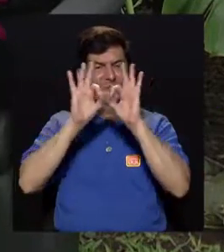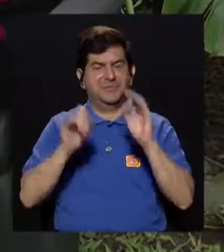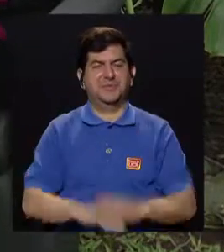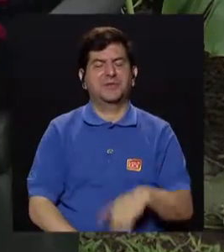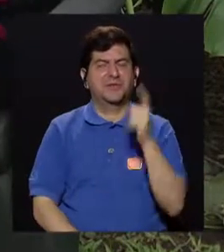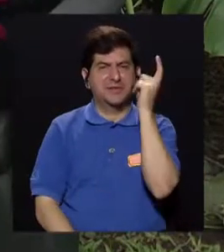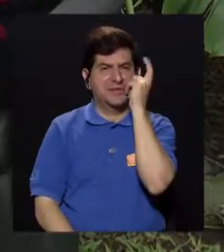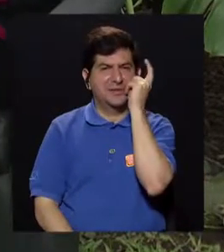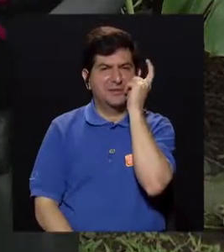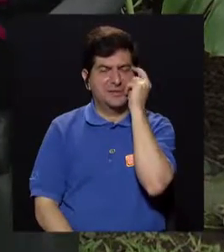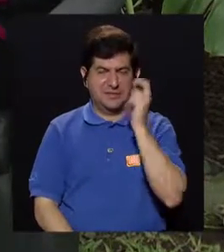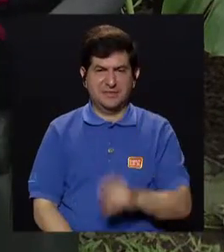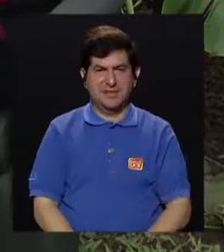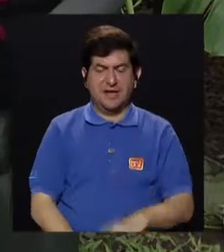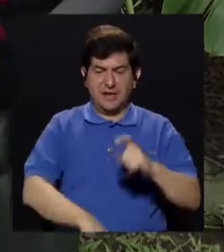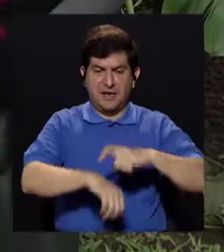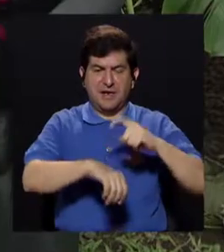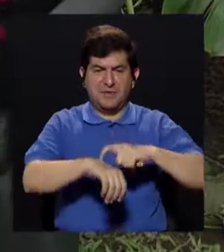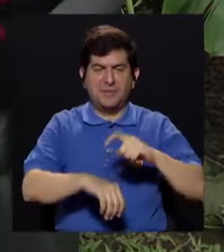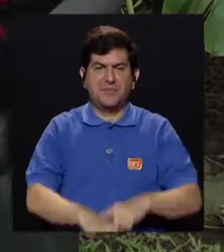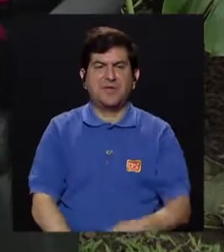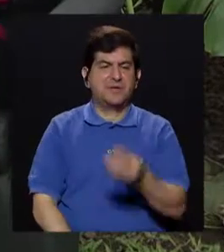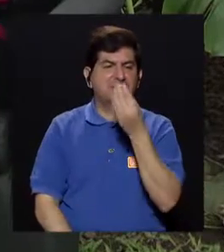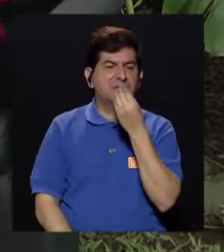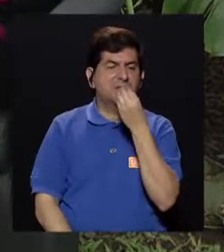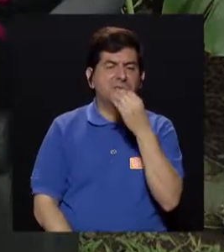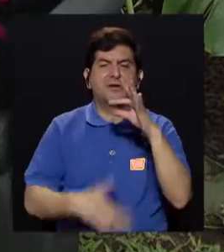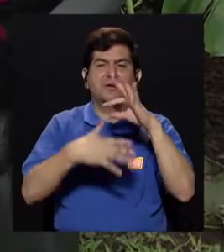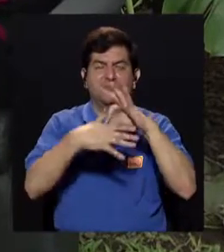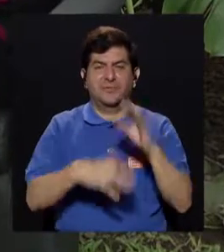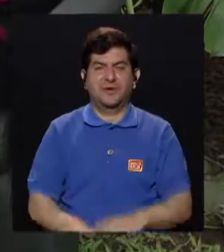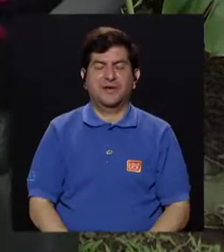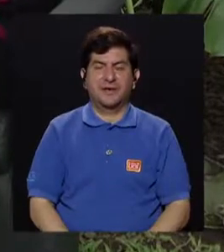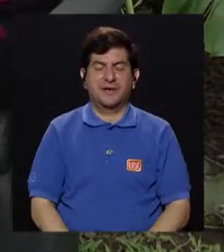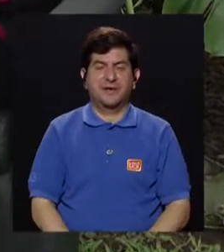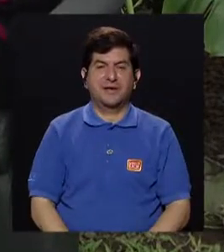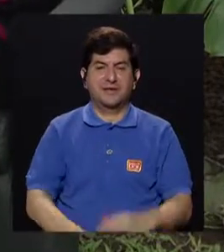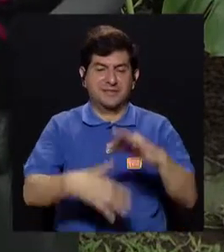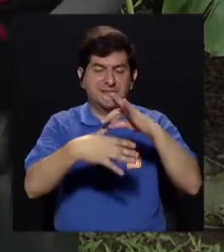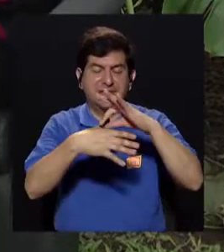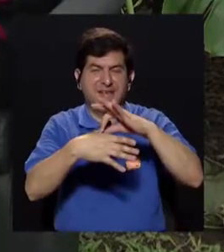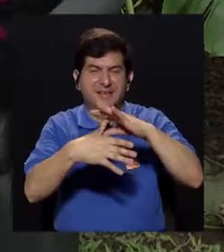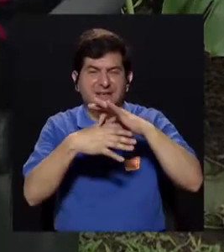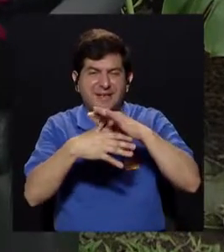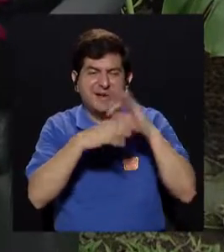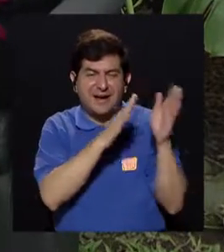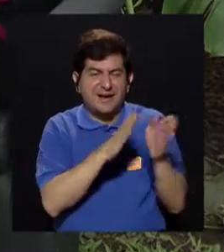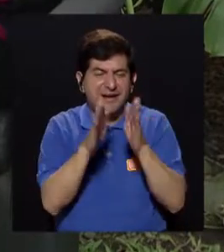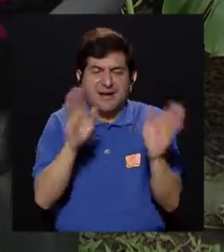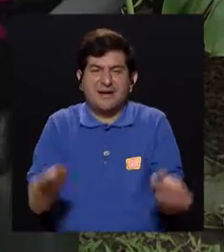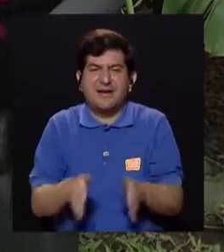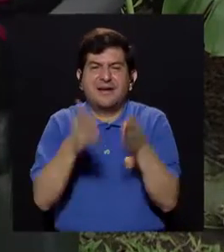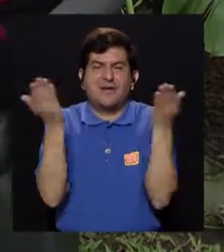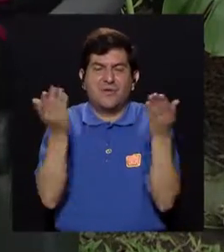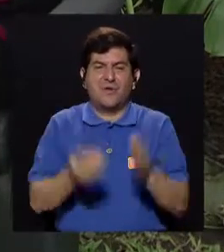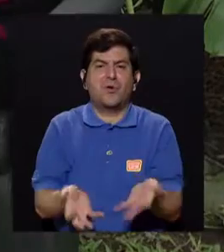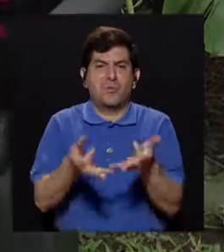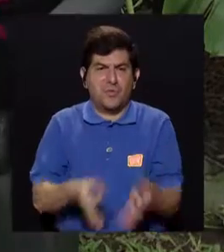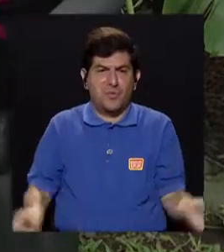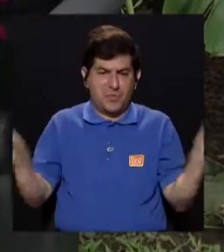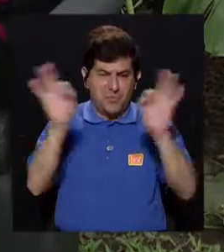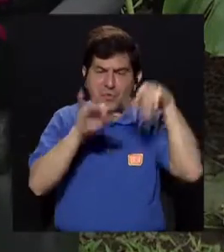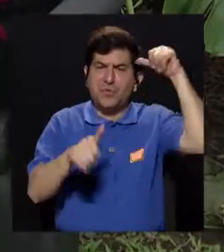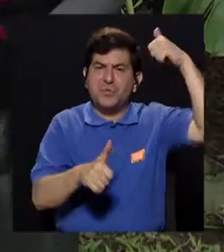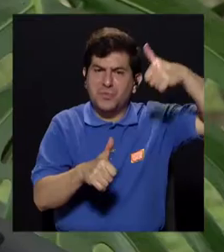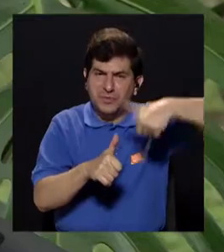pensarla incluso a la hora de consumir esta ingesta de carne, ¿verdad? Carne rojas, carne... ¿Cómo se debe preparar? Y yo creo que sería oportuno,